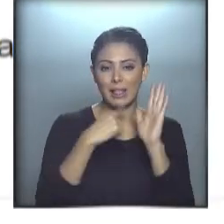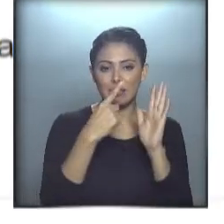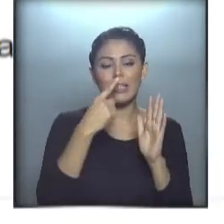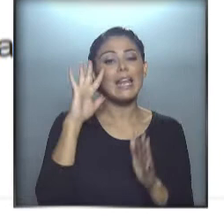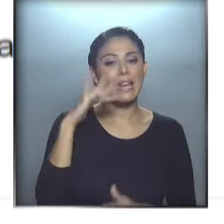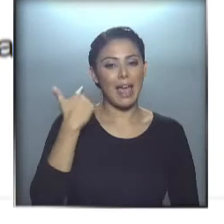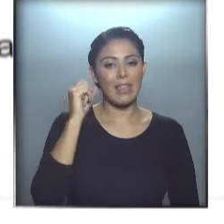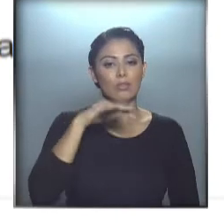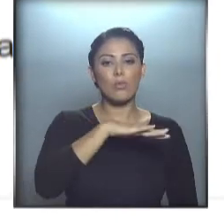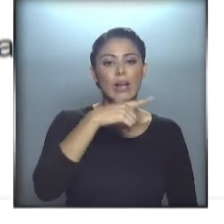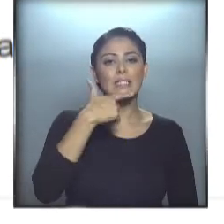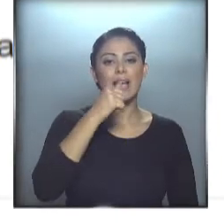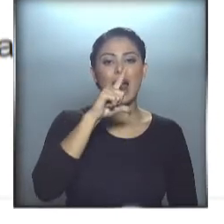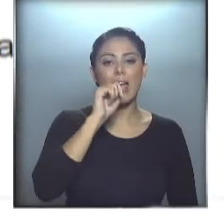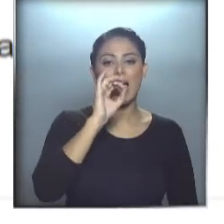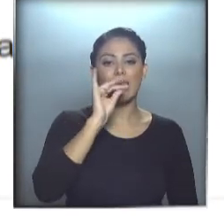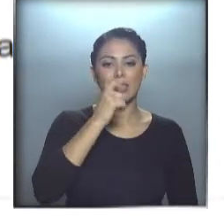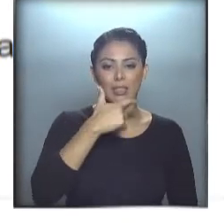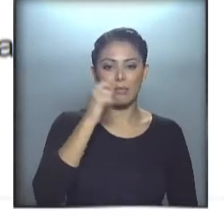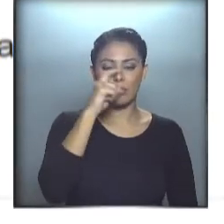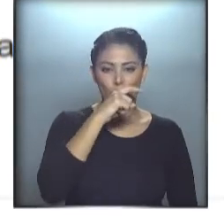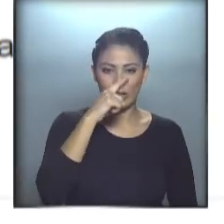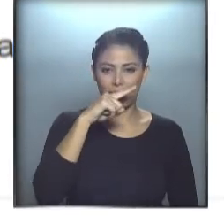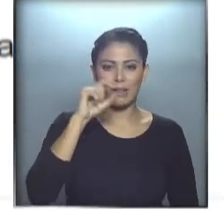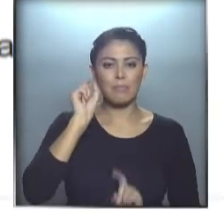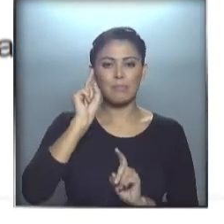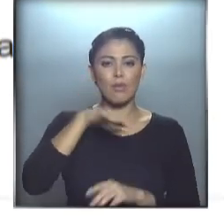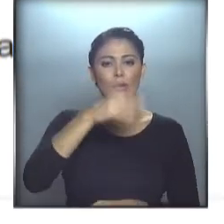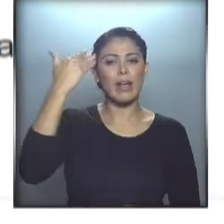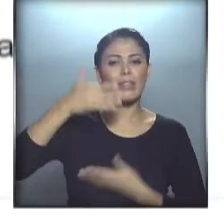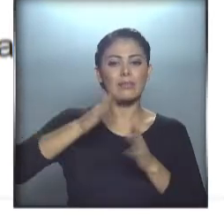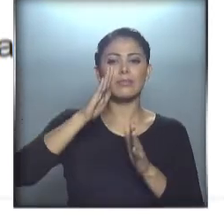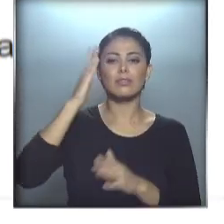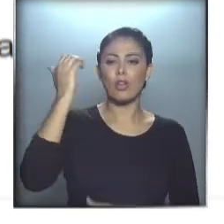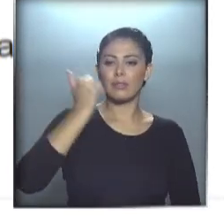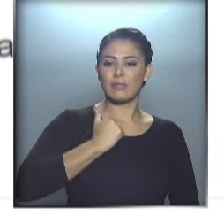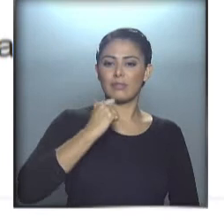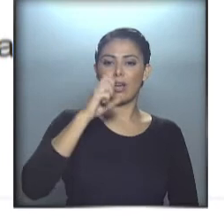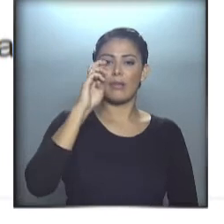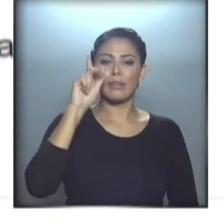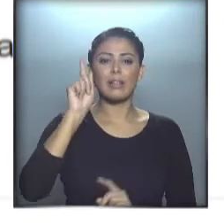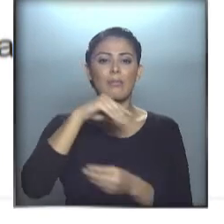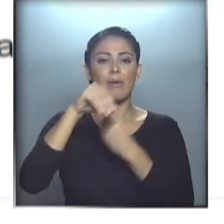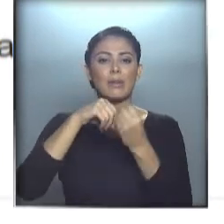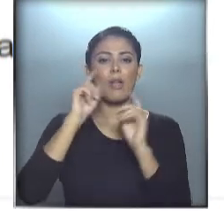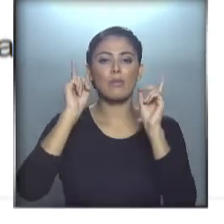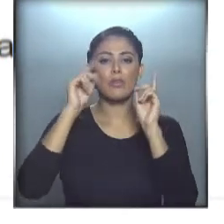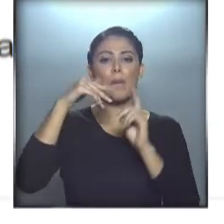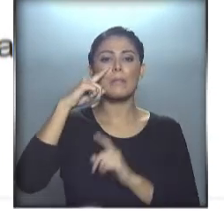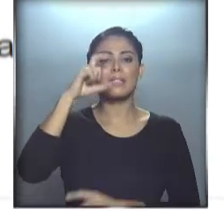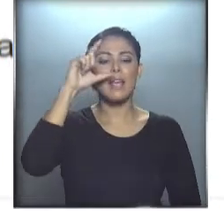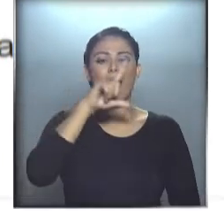Nadia, desde Saladas Corrientes... ...tierra del Sargento Cabral... ...familiar del profesor Michelli... ...te mandamos un beso grande,